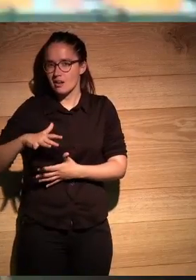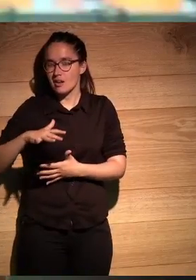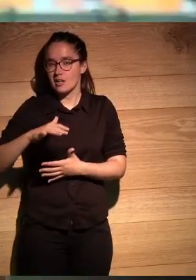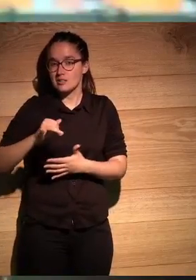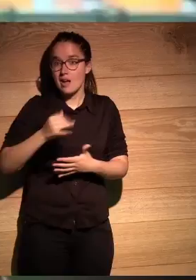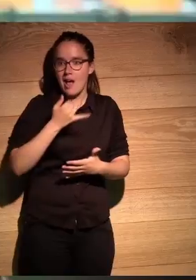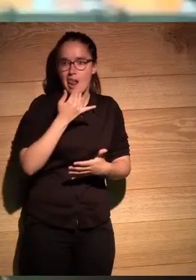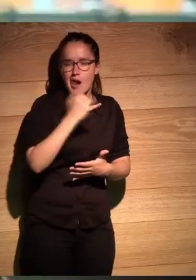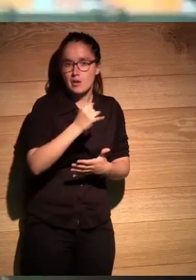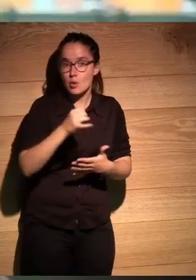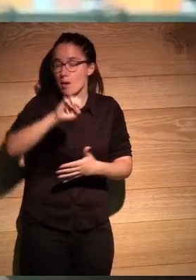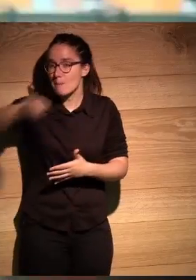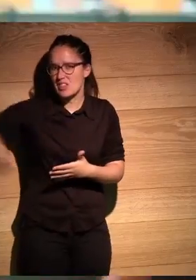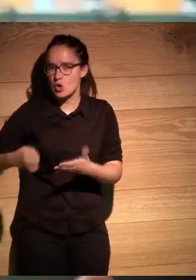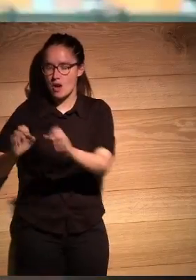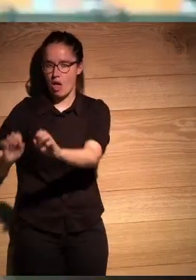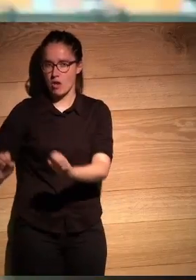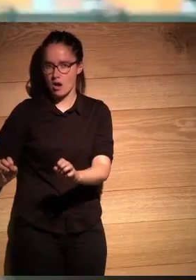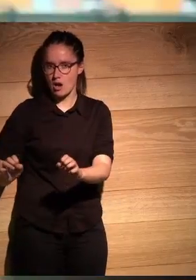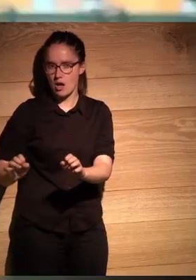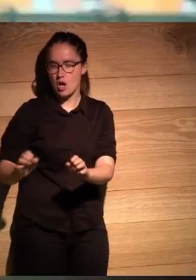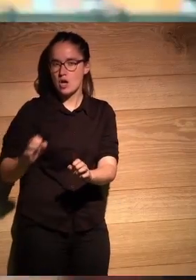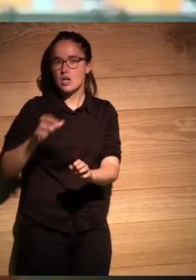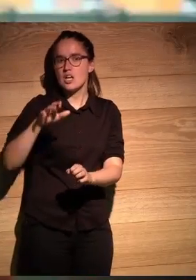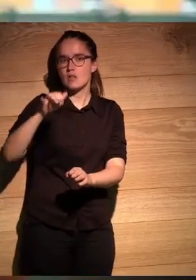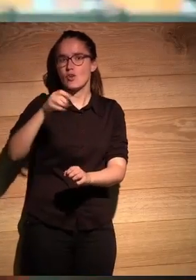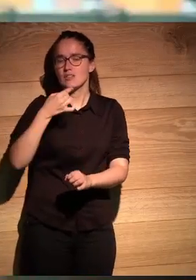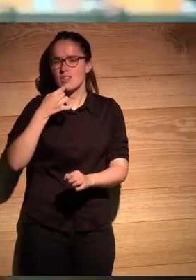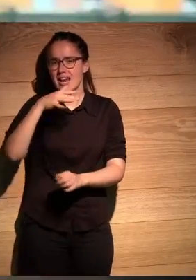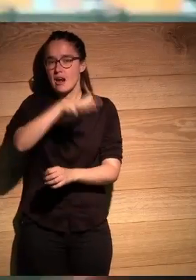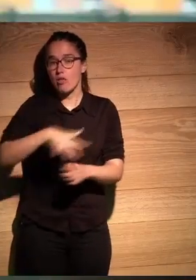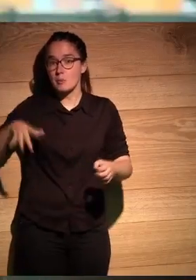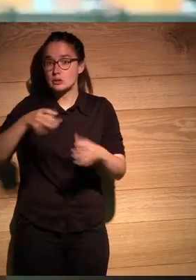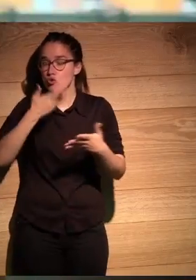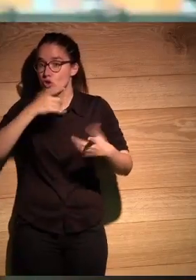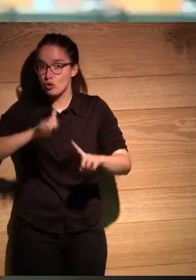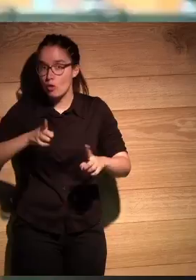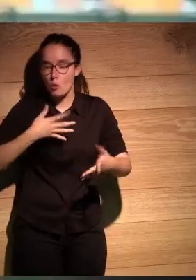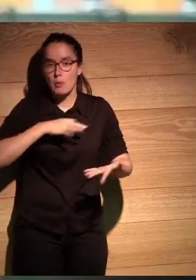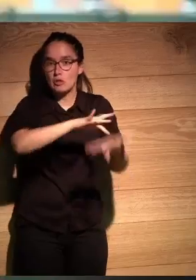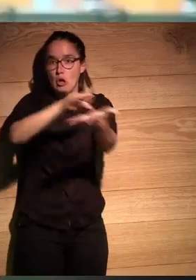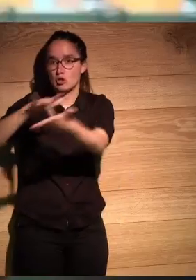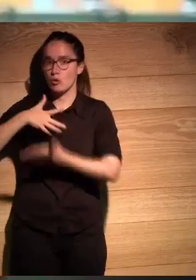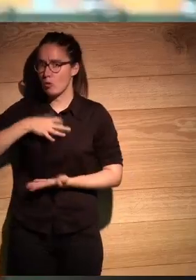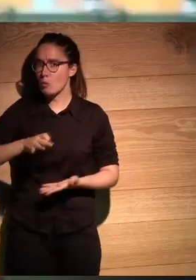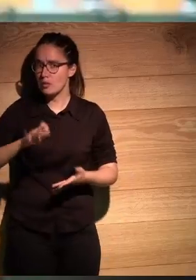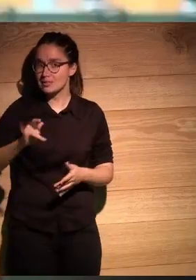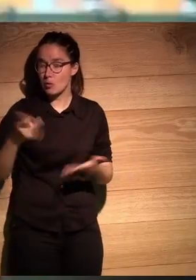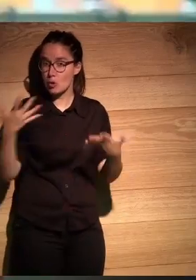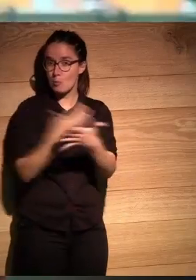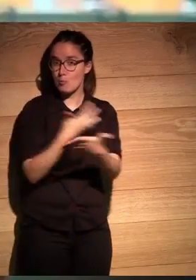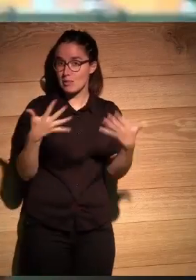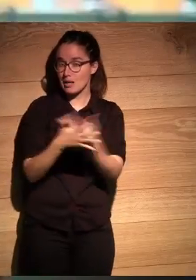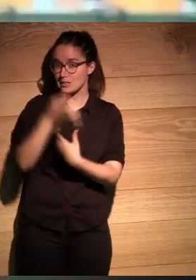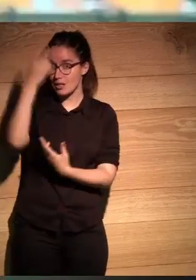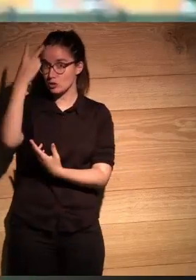entre algo y la nada dice Gifford Robert Redler dice la dimensión desconocida donde todo puede suceder al mezclar ambas ideas